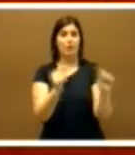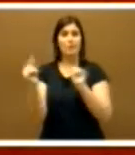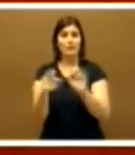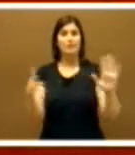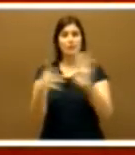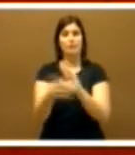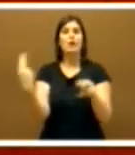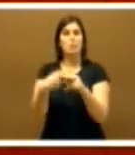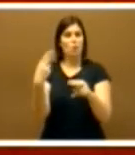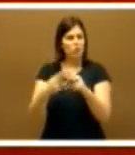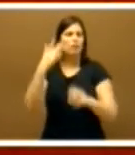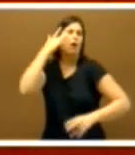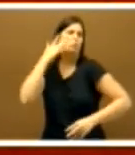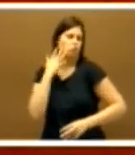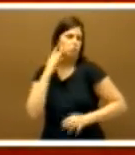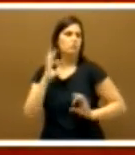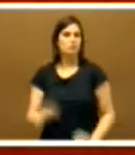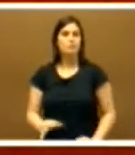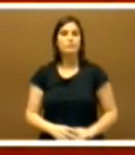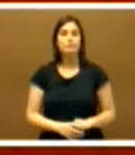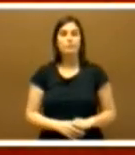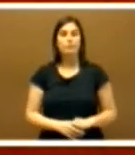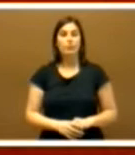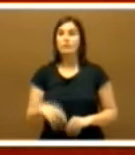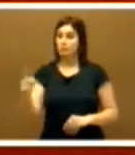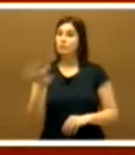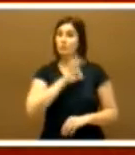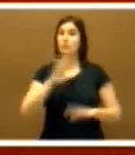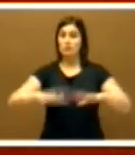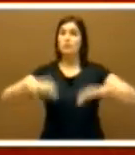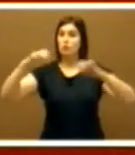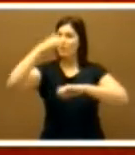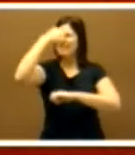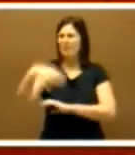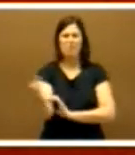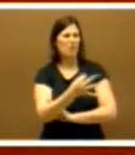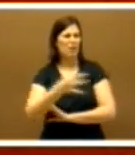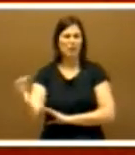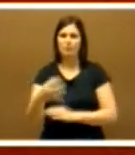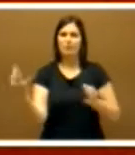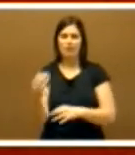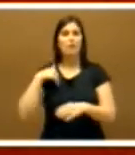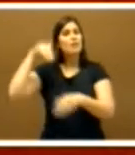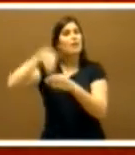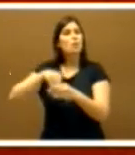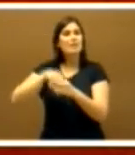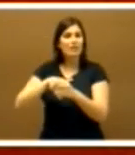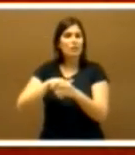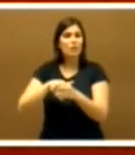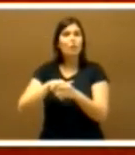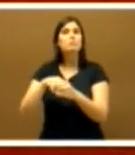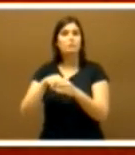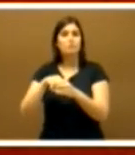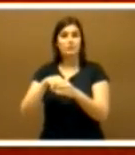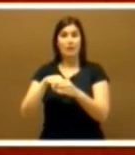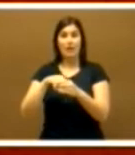en estado puro. Sus señorías saben muy bien que el continente es importante, pero